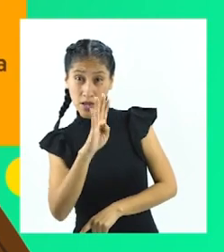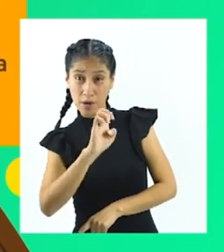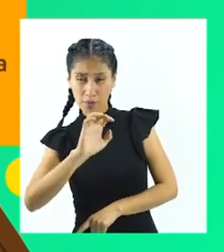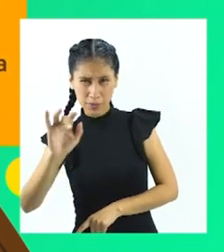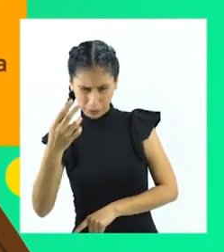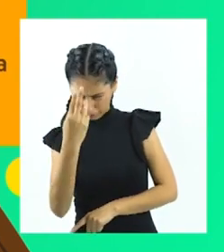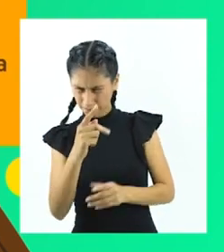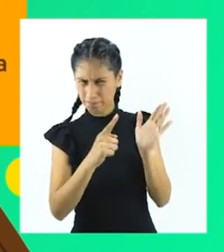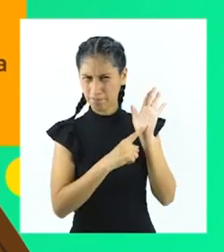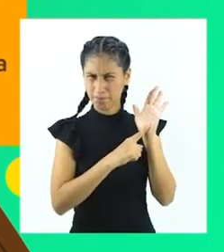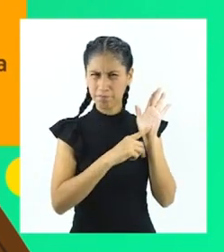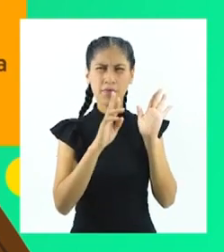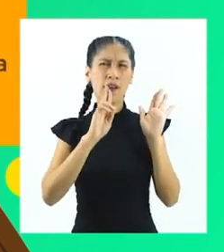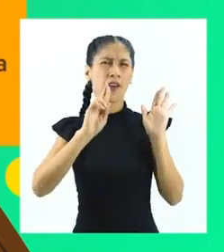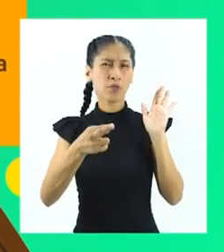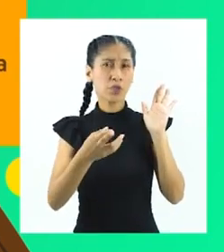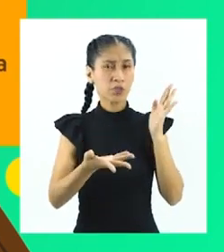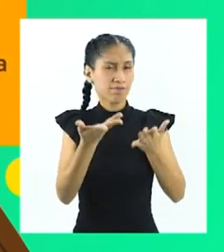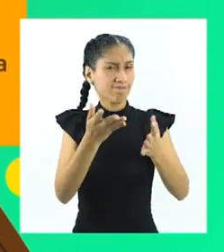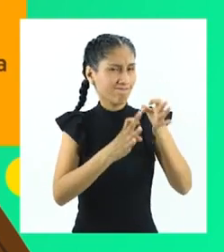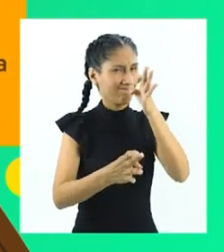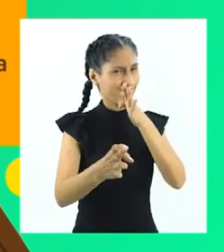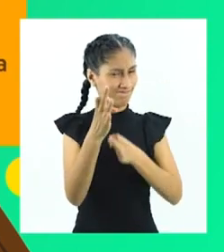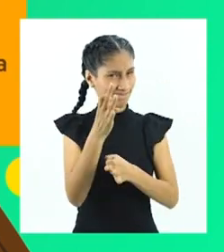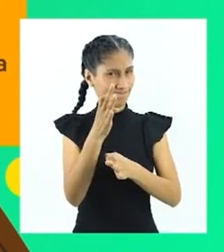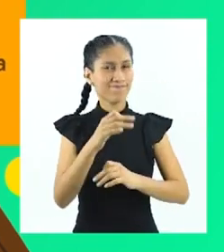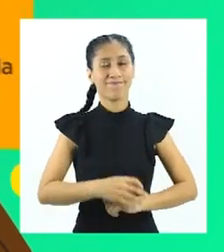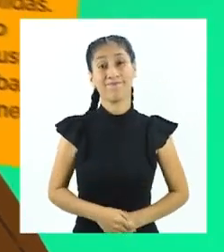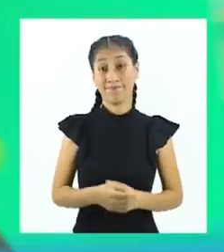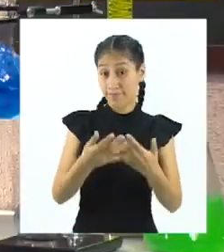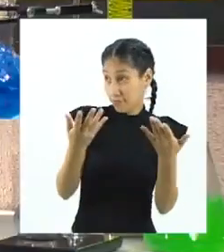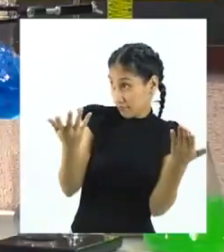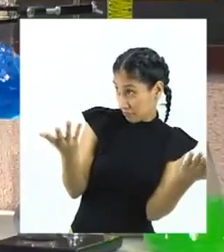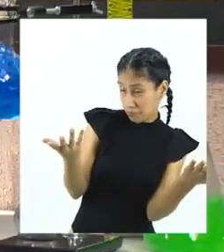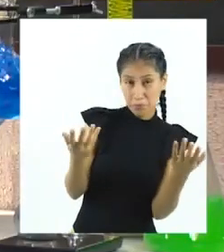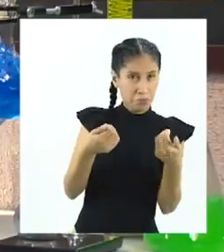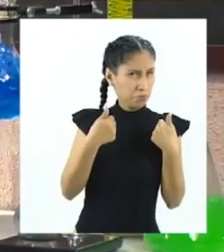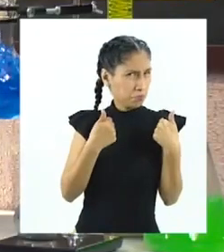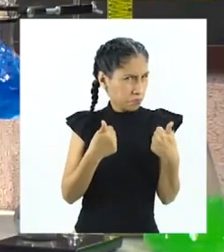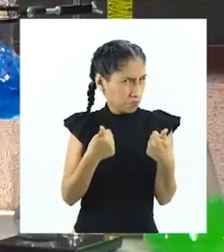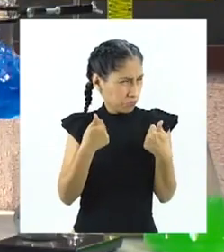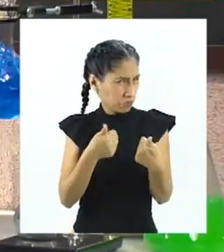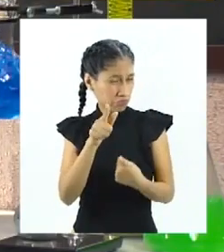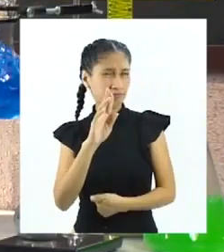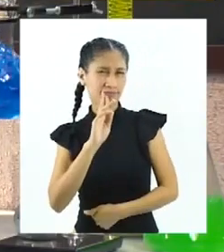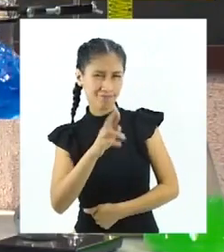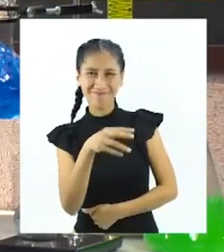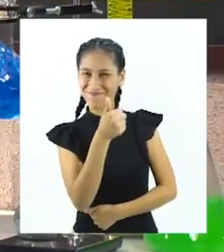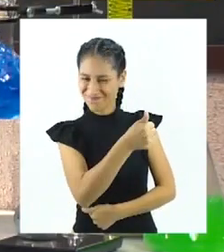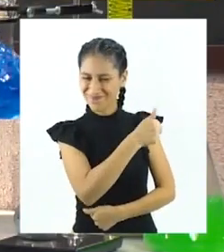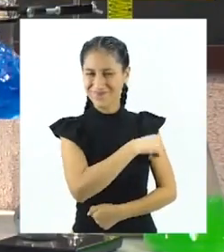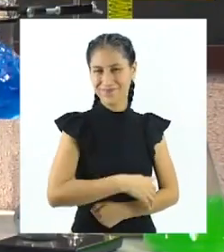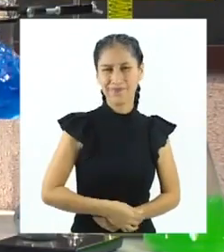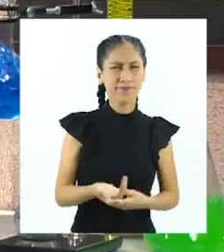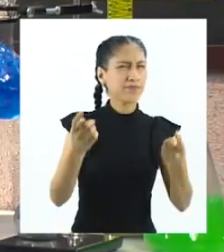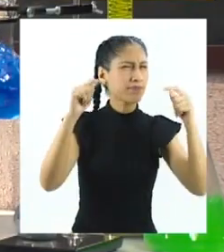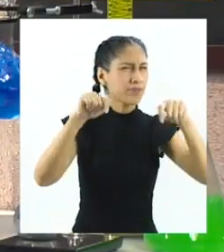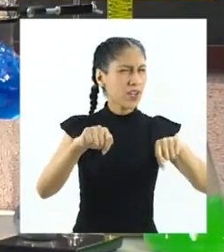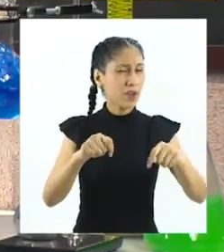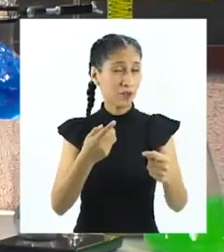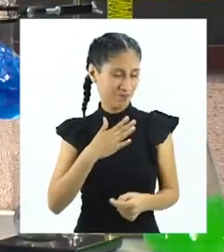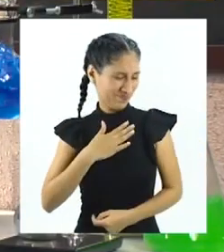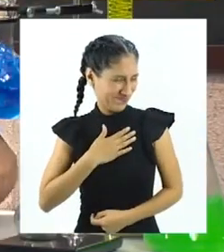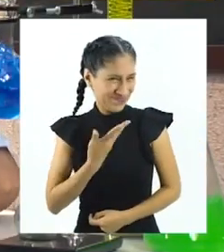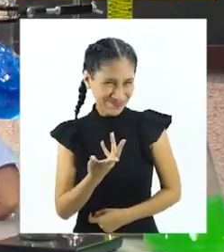Entonces, la respuesta sería falsa. Ah, bien, Dante, respondiste bien. Ahora,